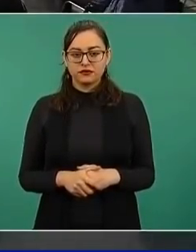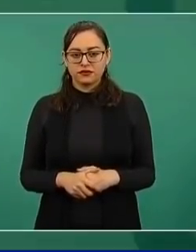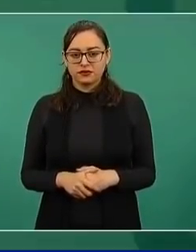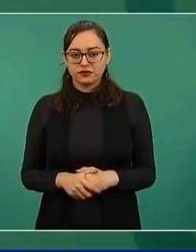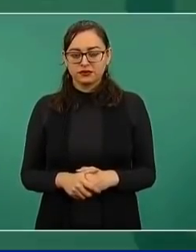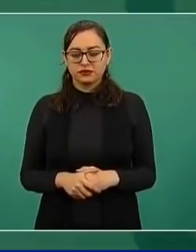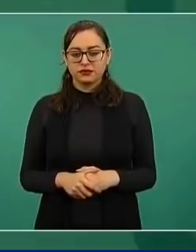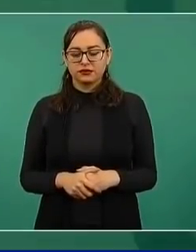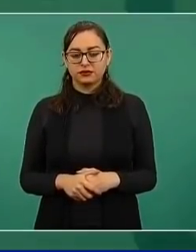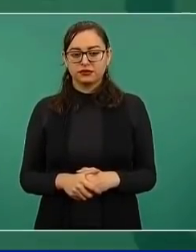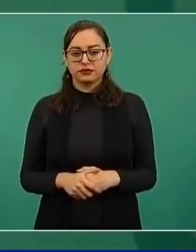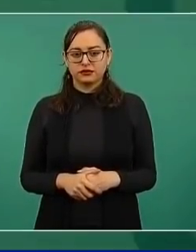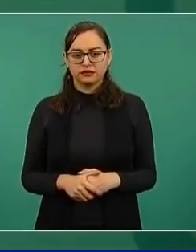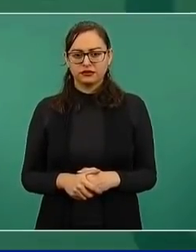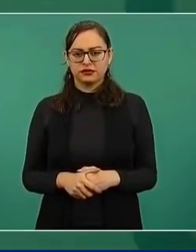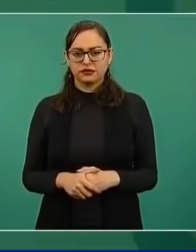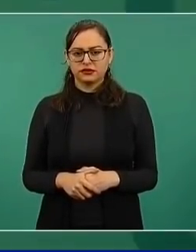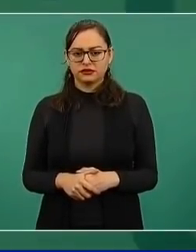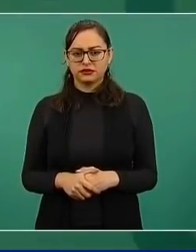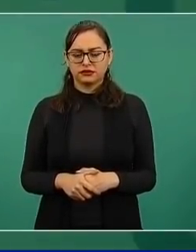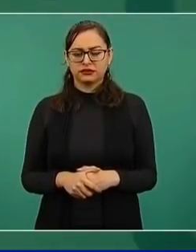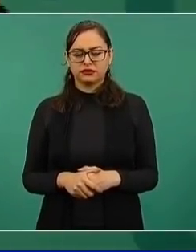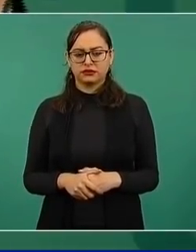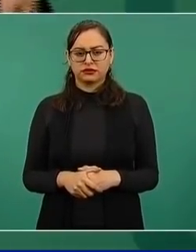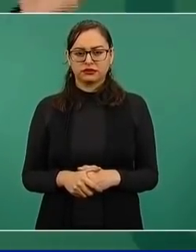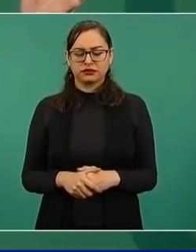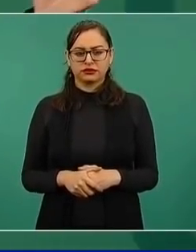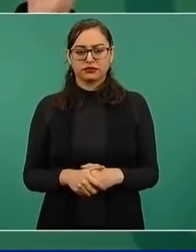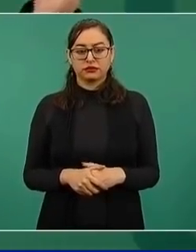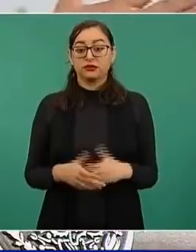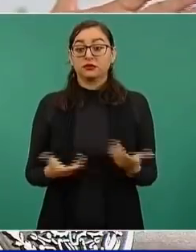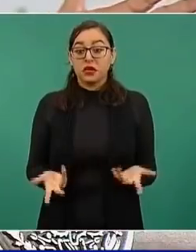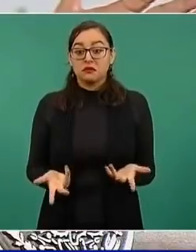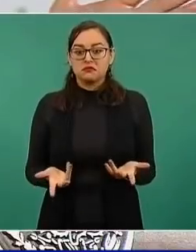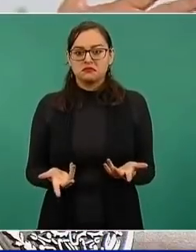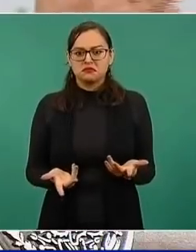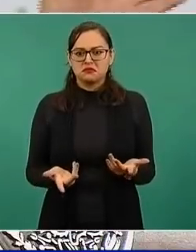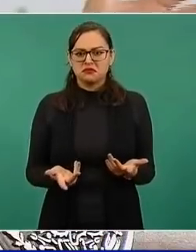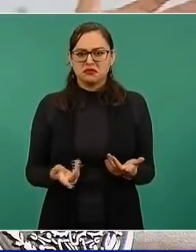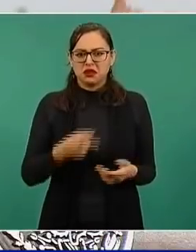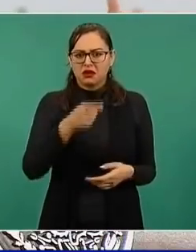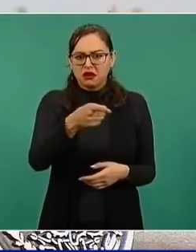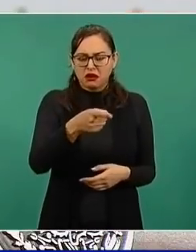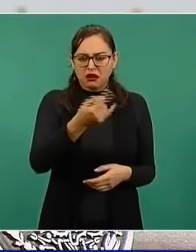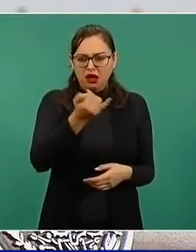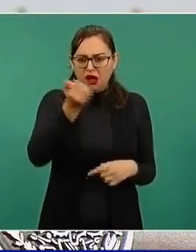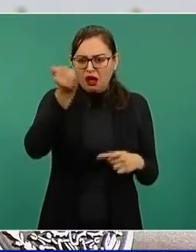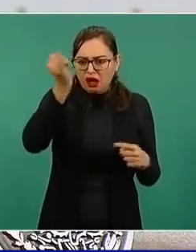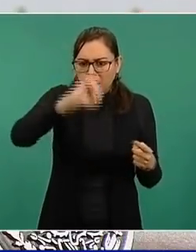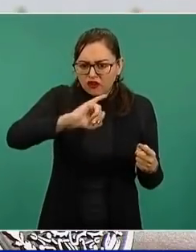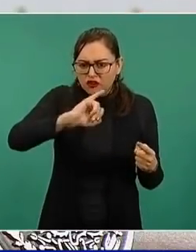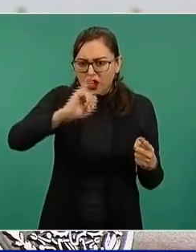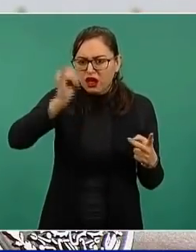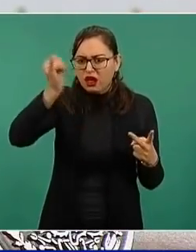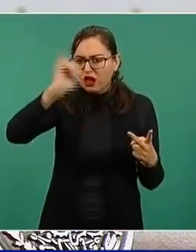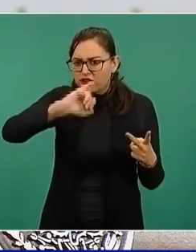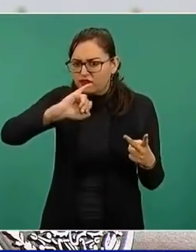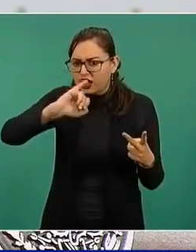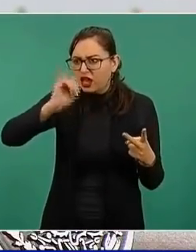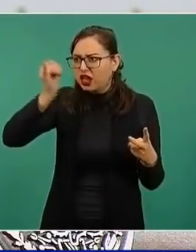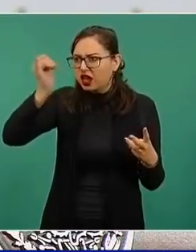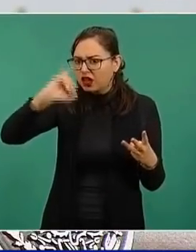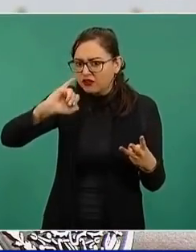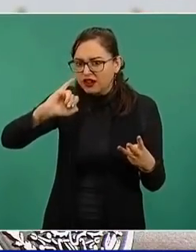los jefes de los grupos de